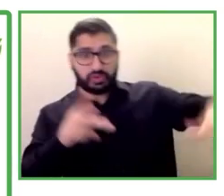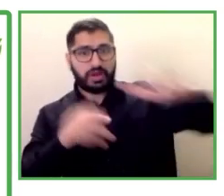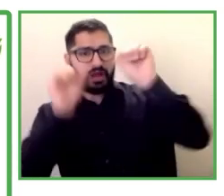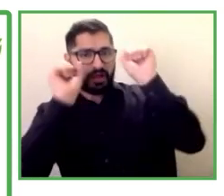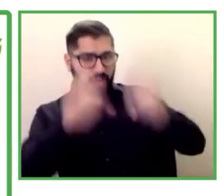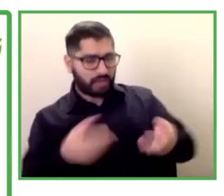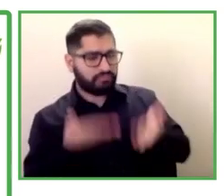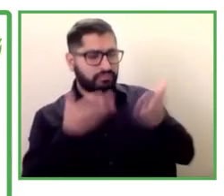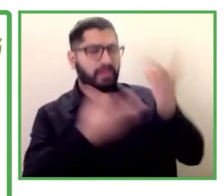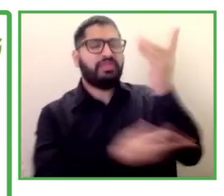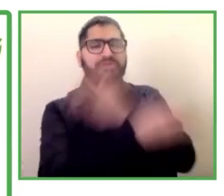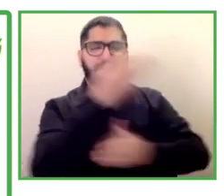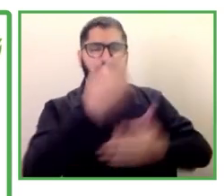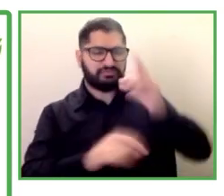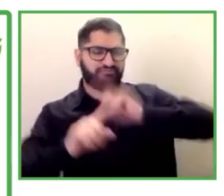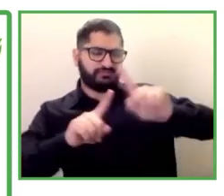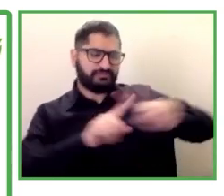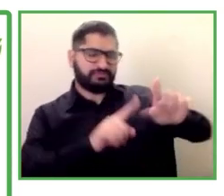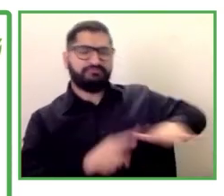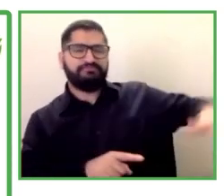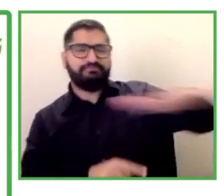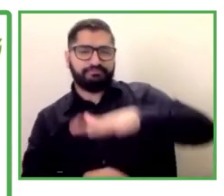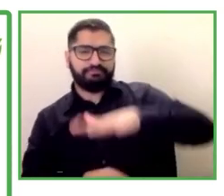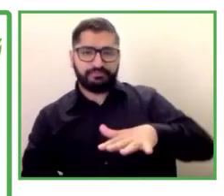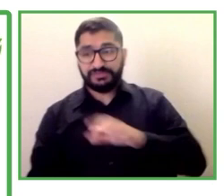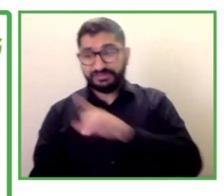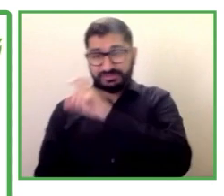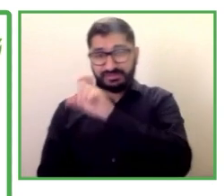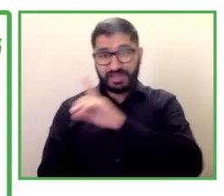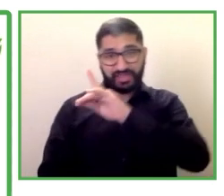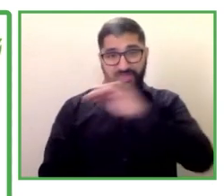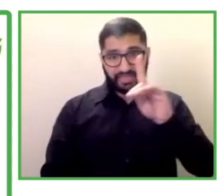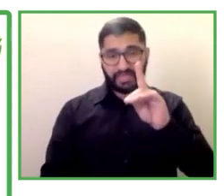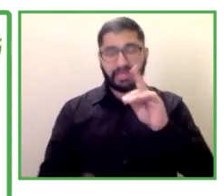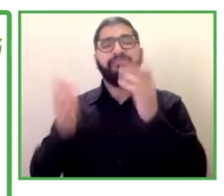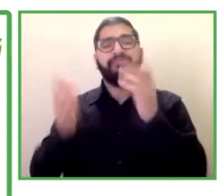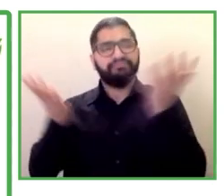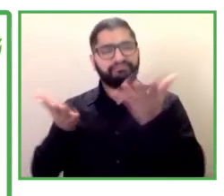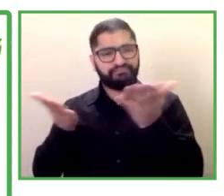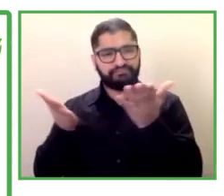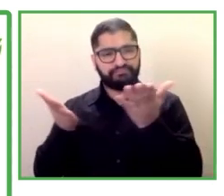SID trabaja con intermediarios y líderes y organizaciones